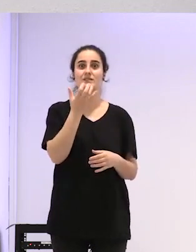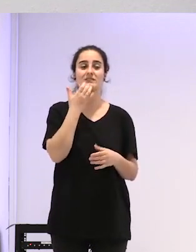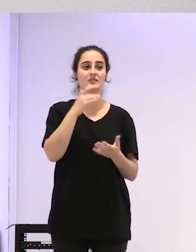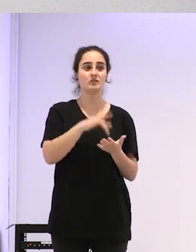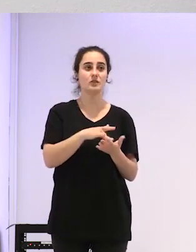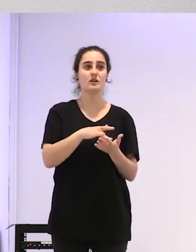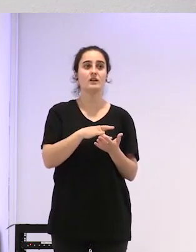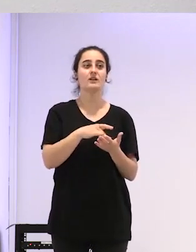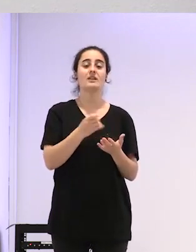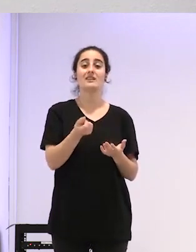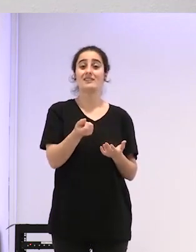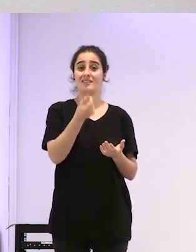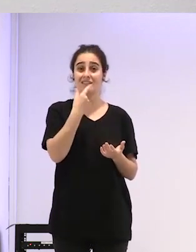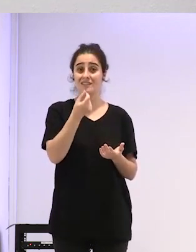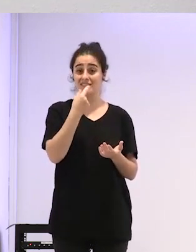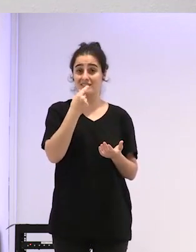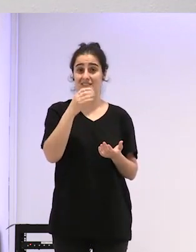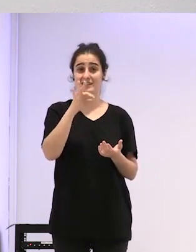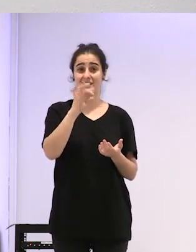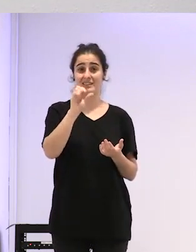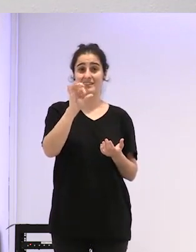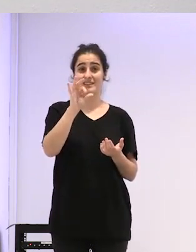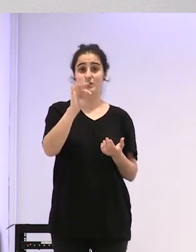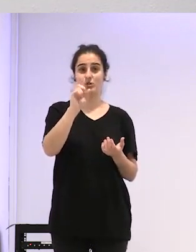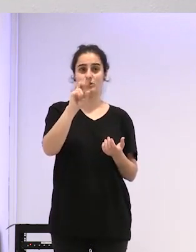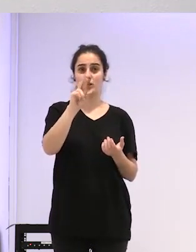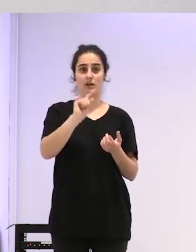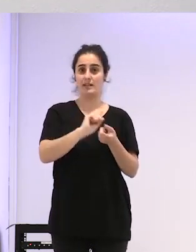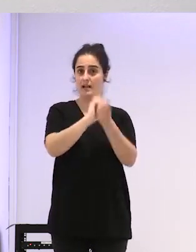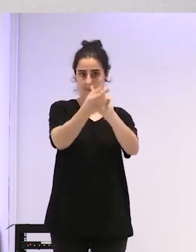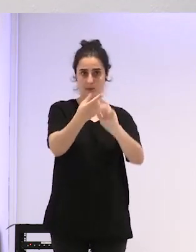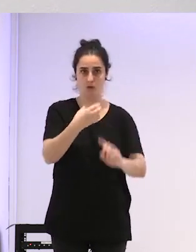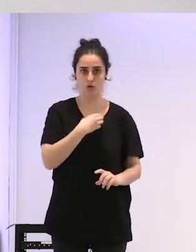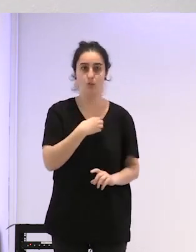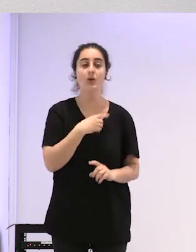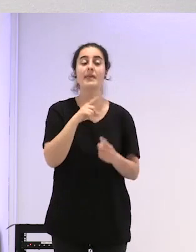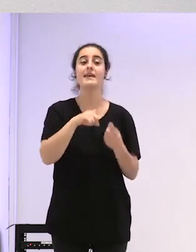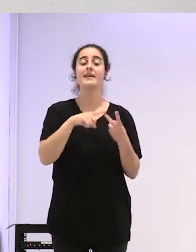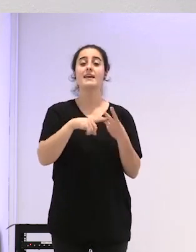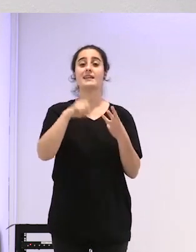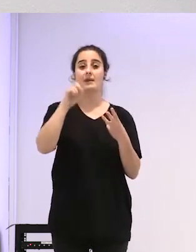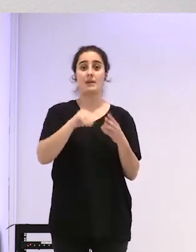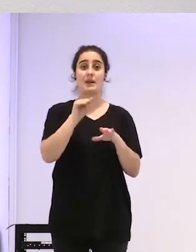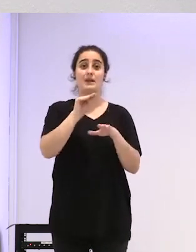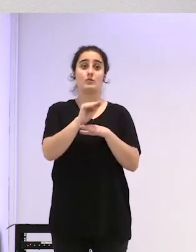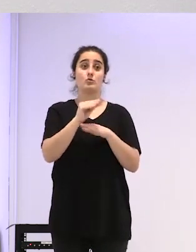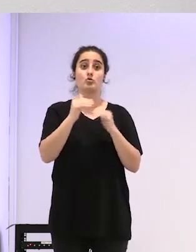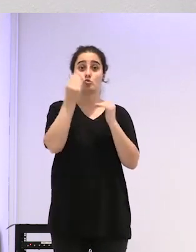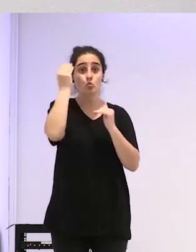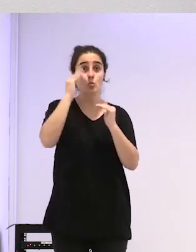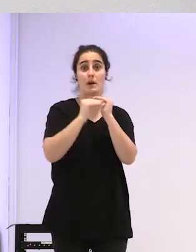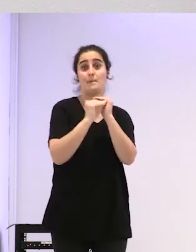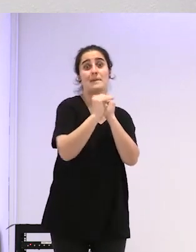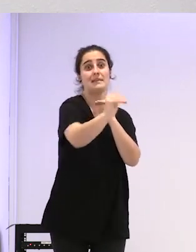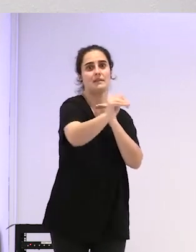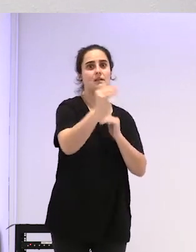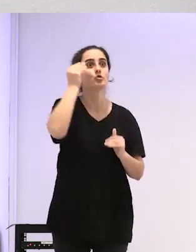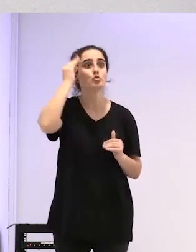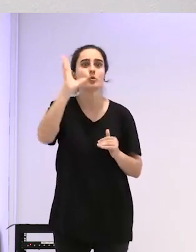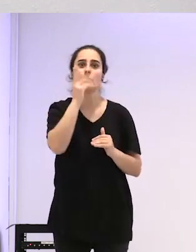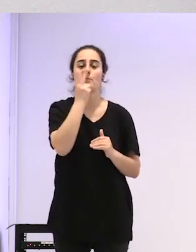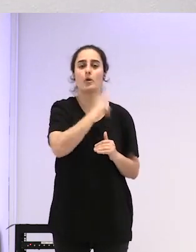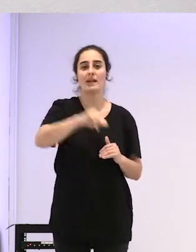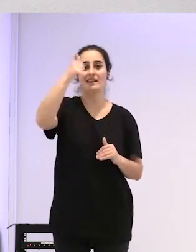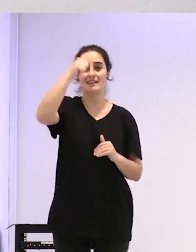irreversible y mantiene en teoría porque también lo hemos puesto ya en algunos niños trans pero